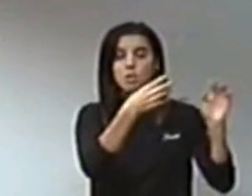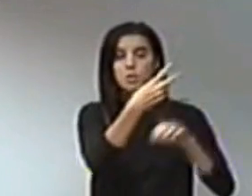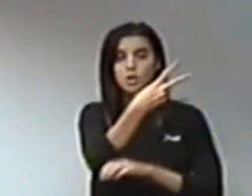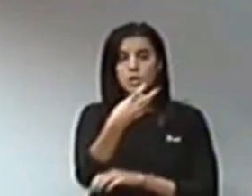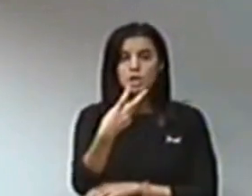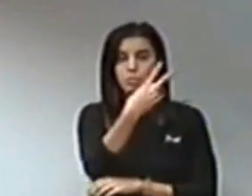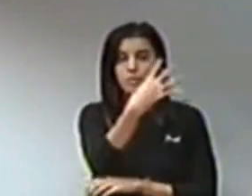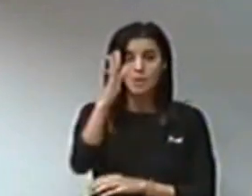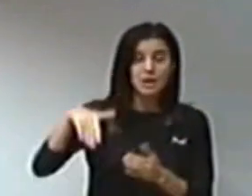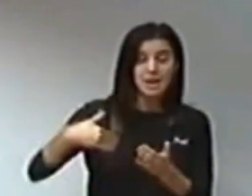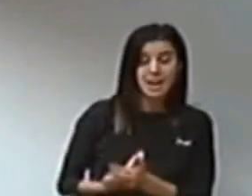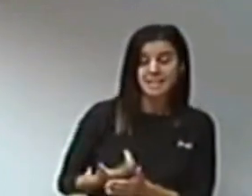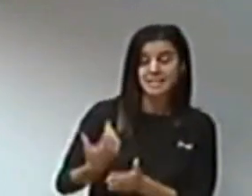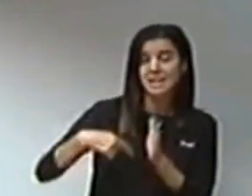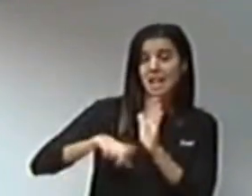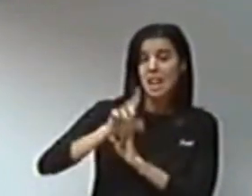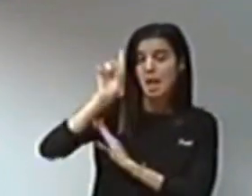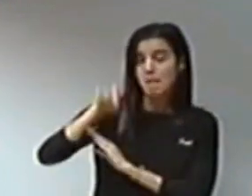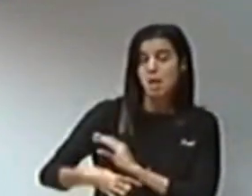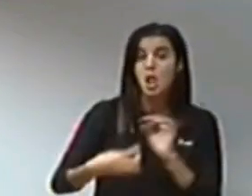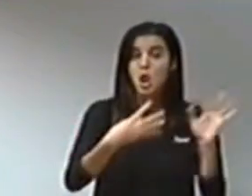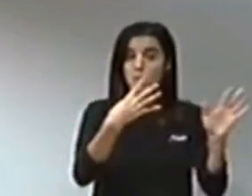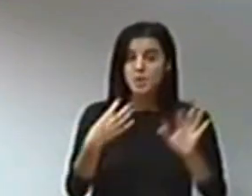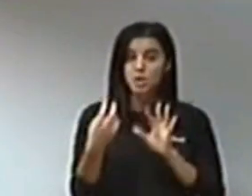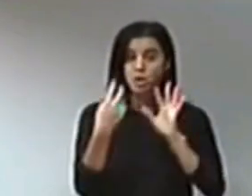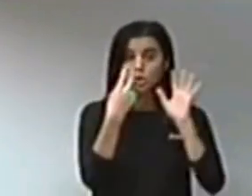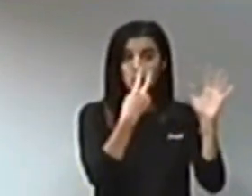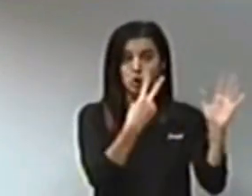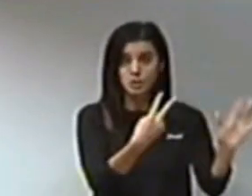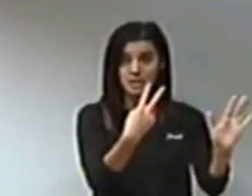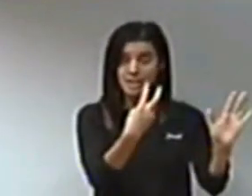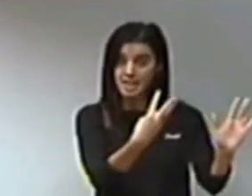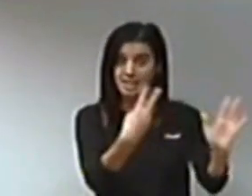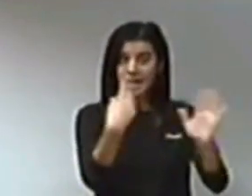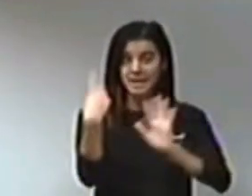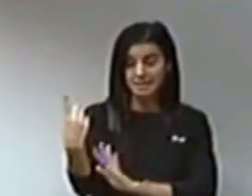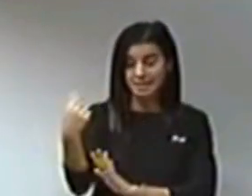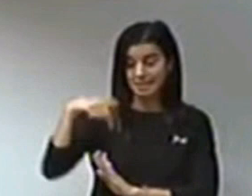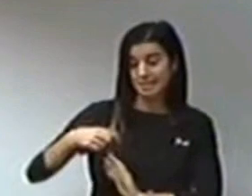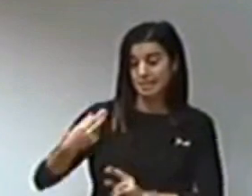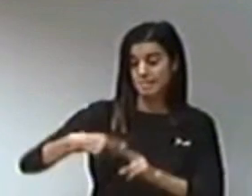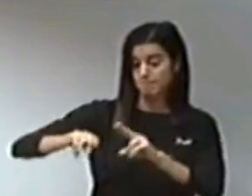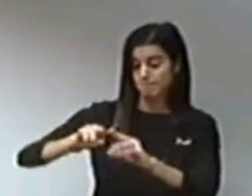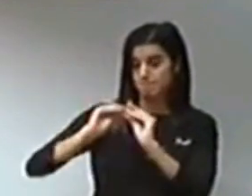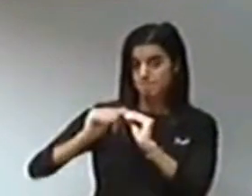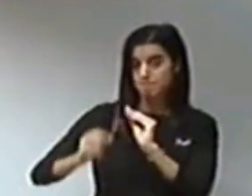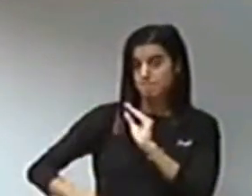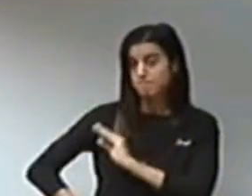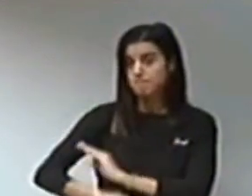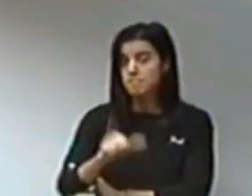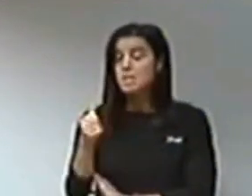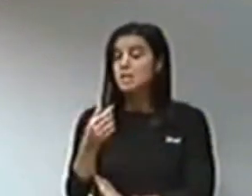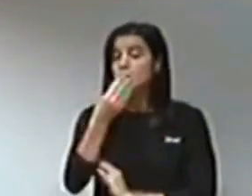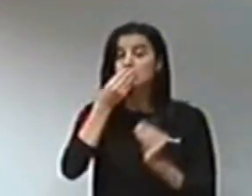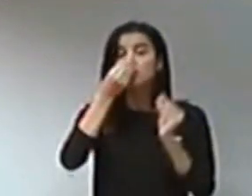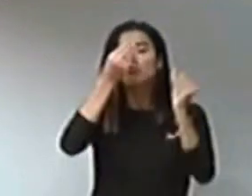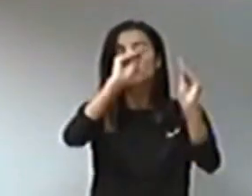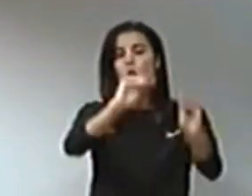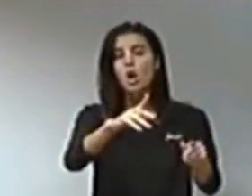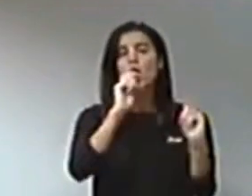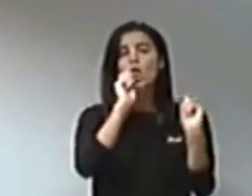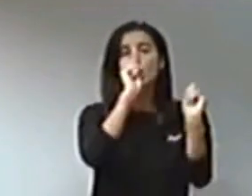la ley de 1986, de esta, la Generalitat Valenciana, por la que se regulaba la tutela del palmeral de Elche.